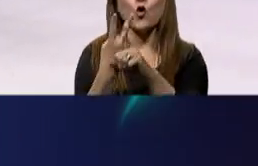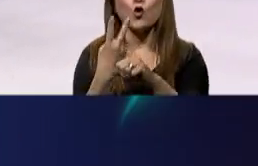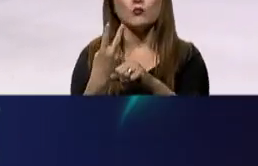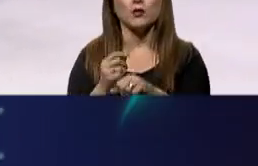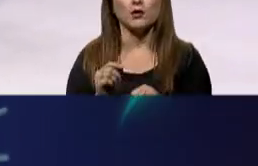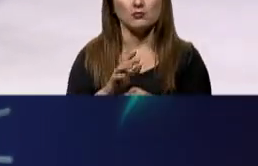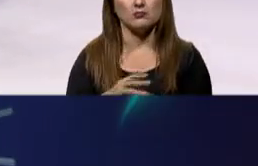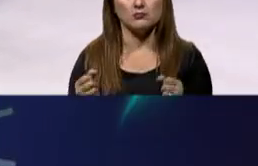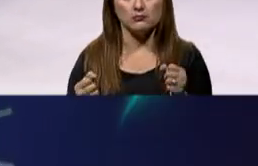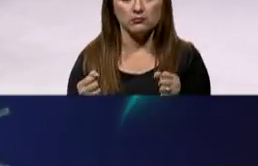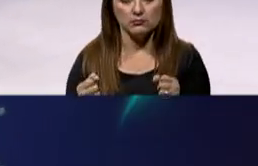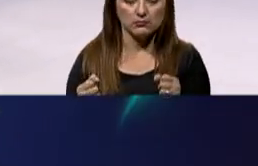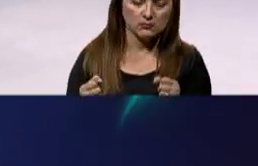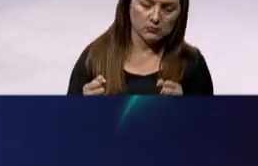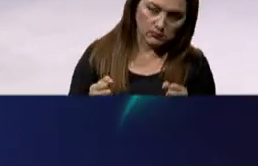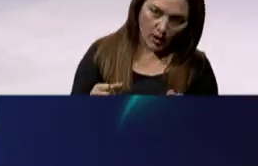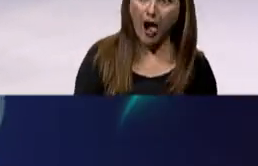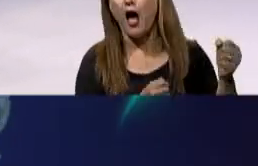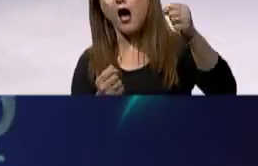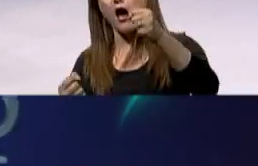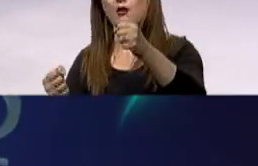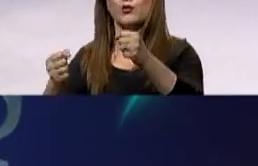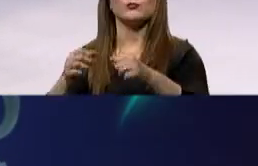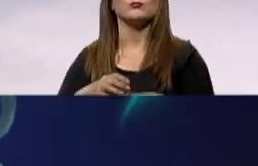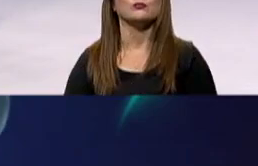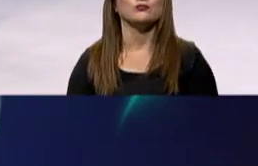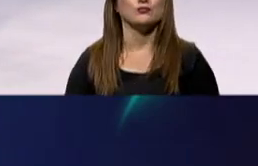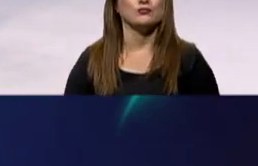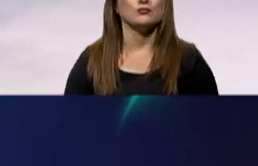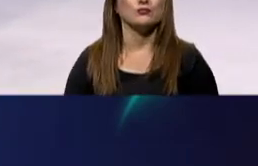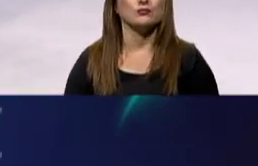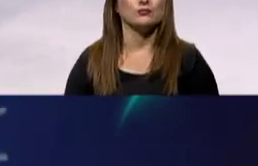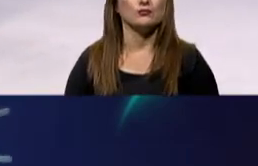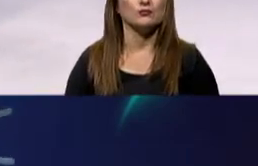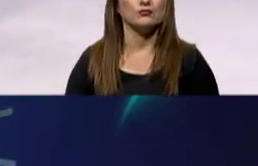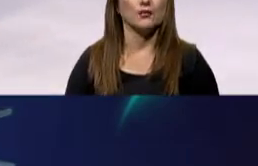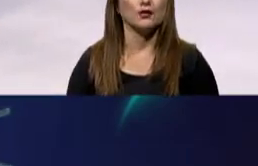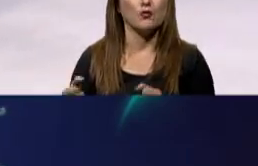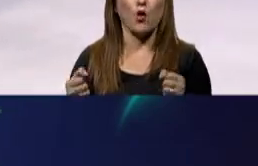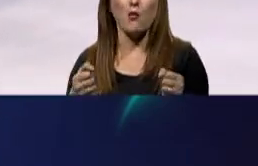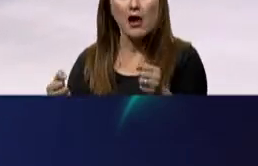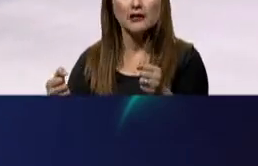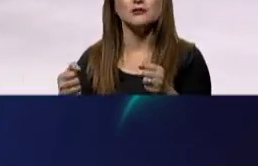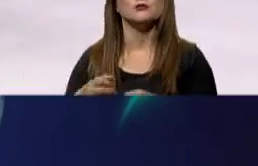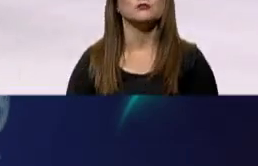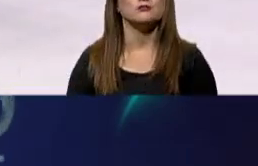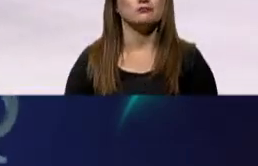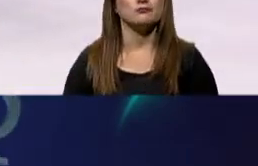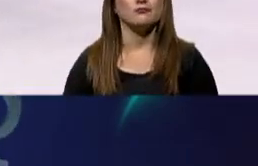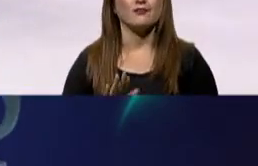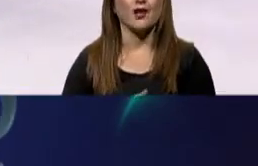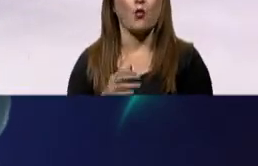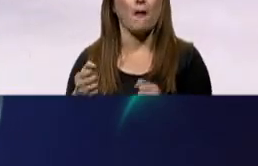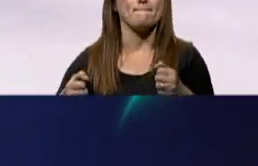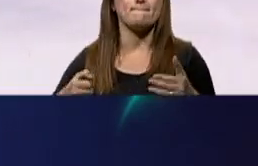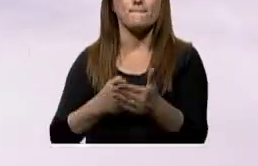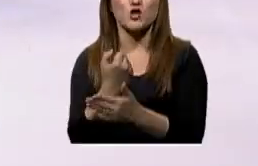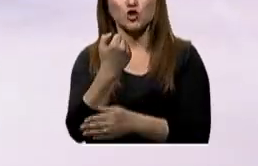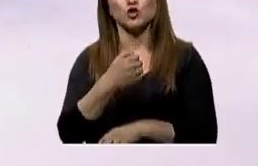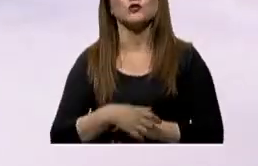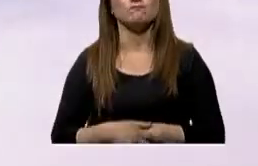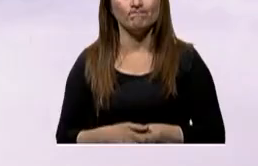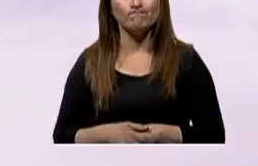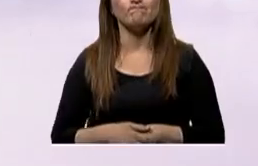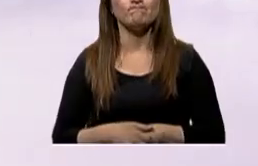por segundo y cuando desperté estaba en la autopista y mierda, moví el volante o el timón, pero eso puede causar un accidente a terceros.